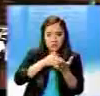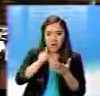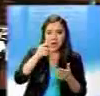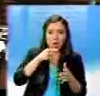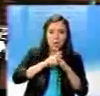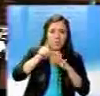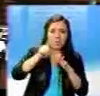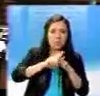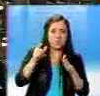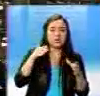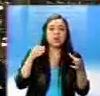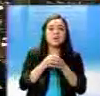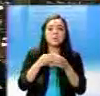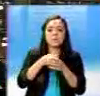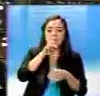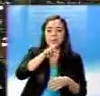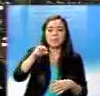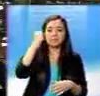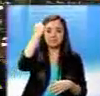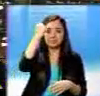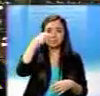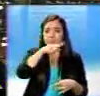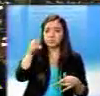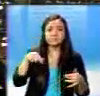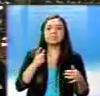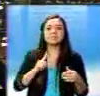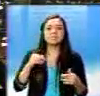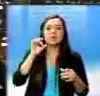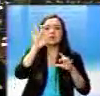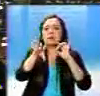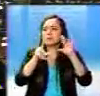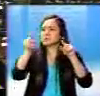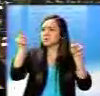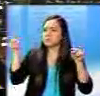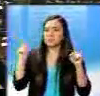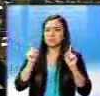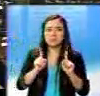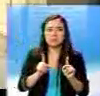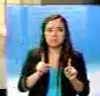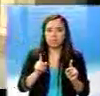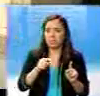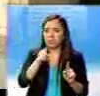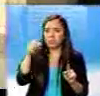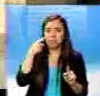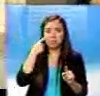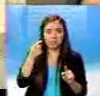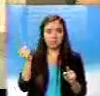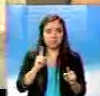Ni el pepe llegó completo. Solo unos cuantos congresistas llegaron para luego salir corriendo.